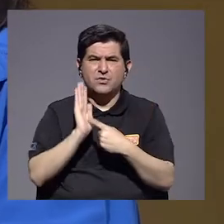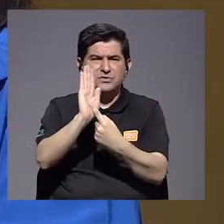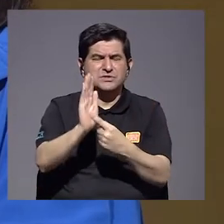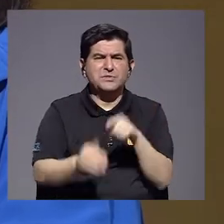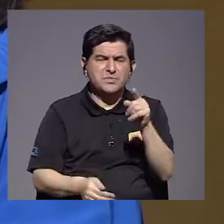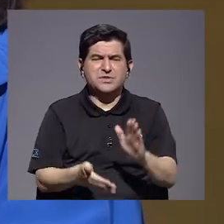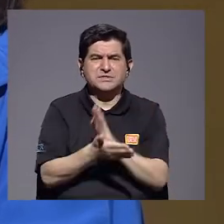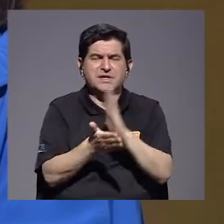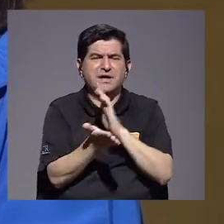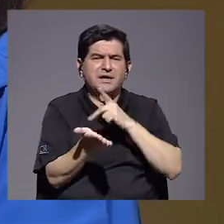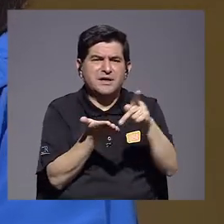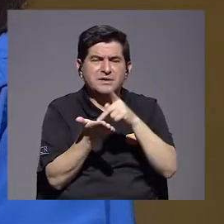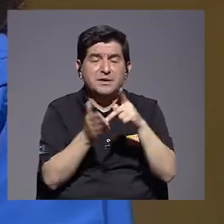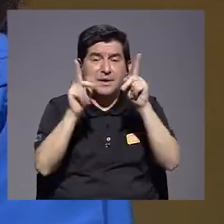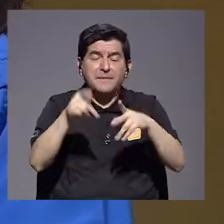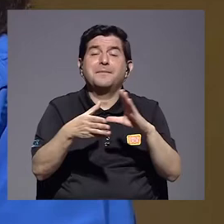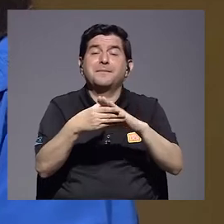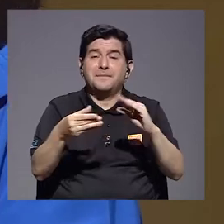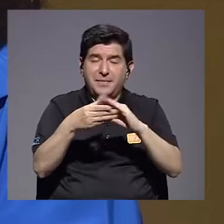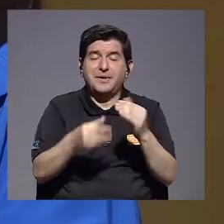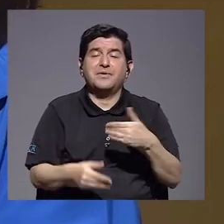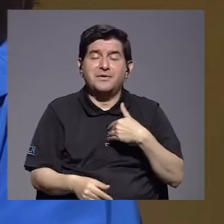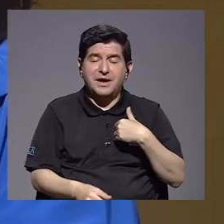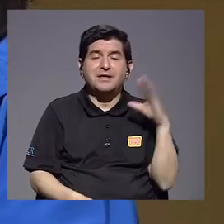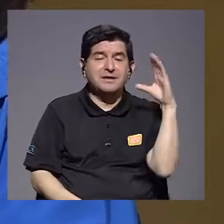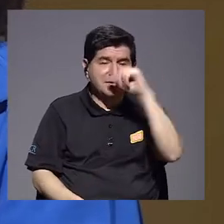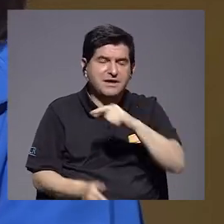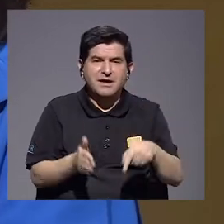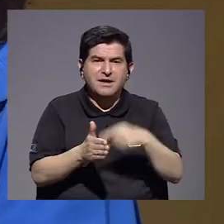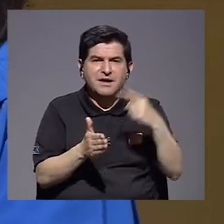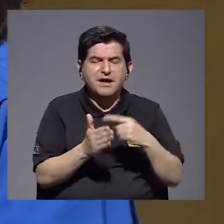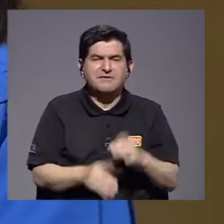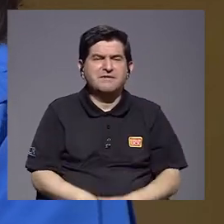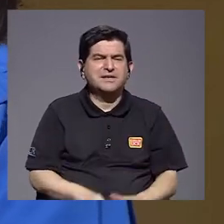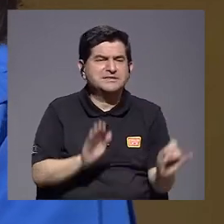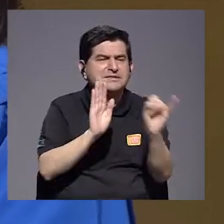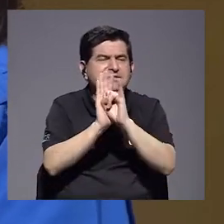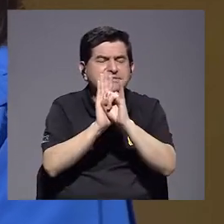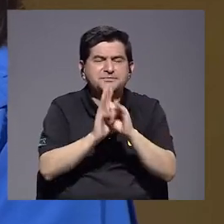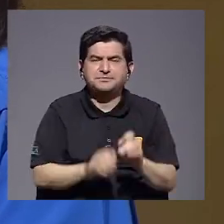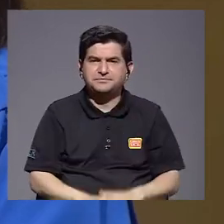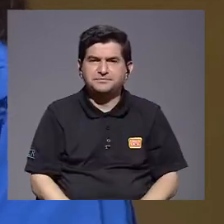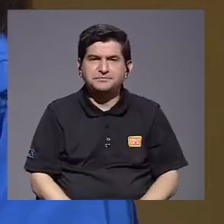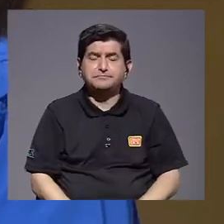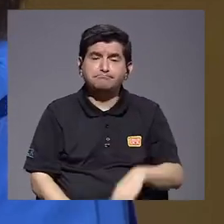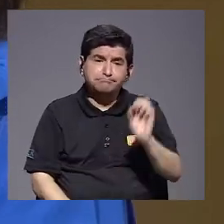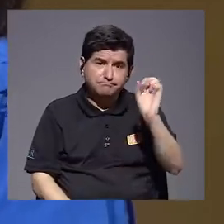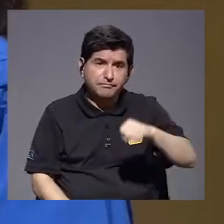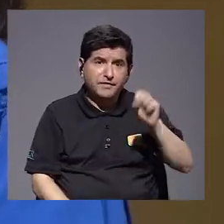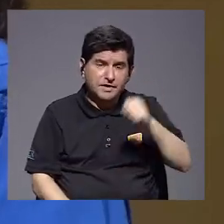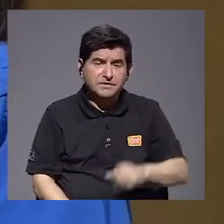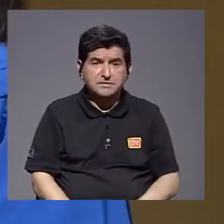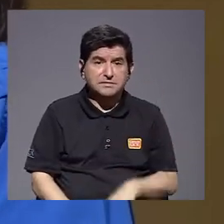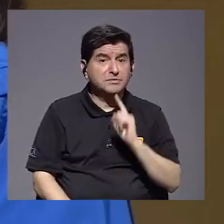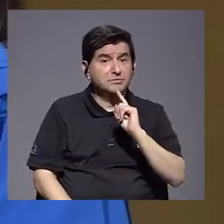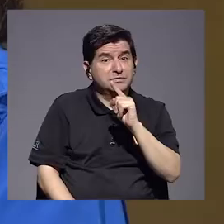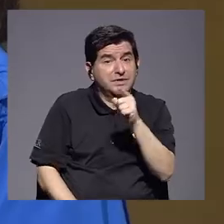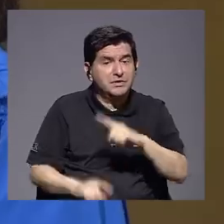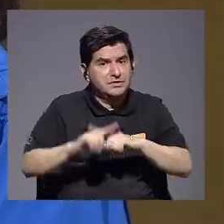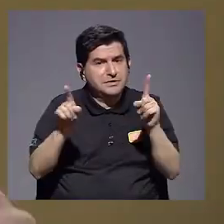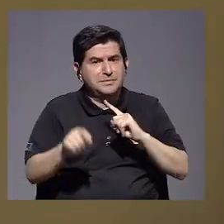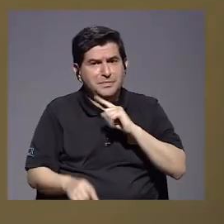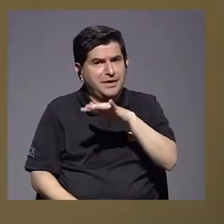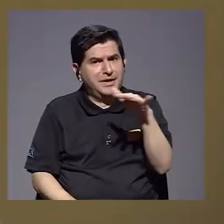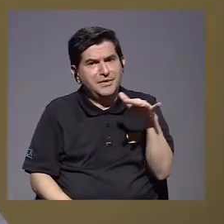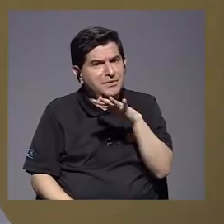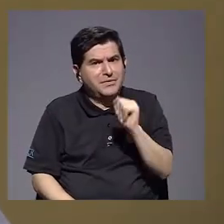es algo que... Eso es algo que la gente lo comenta. Tiene que notarse. A veces lo que hemos identificado es que sí. Usted lo dice así, pero es